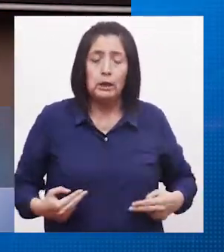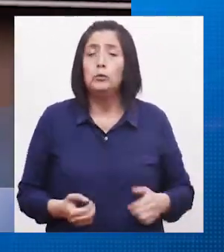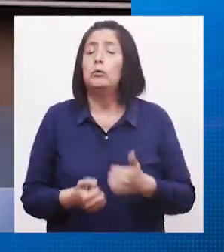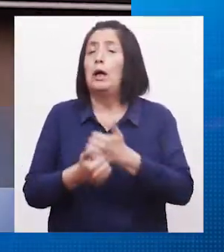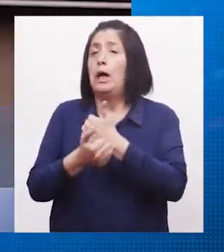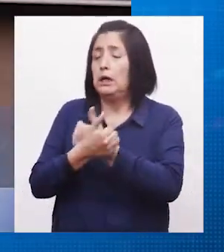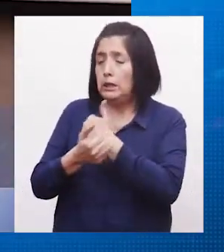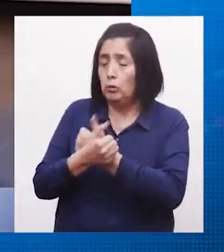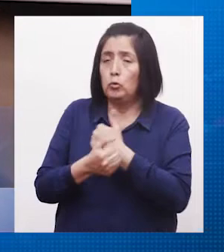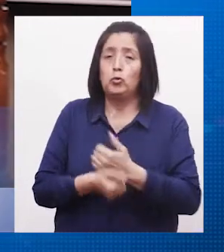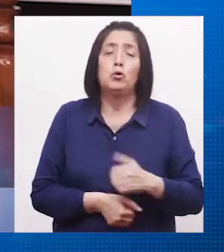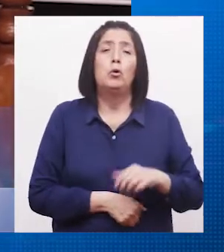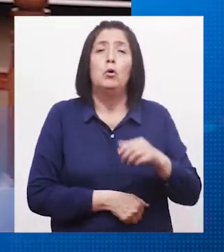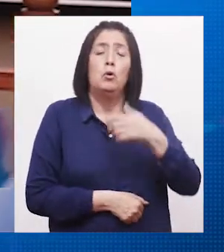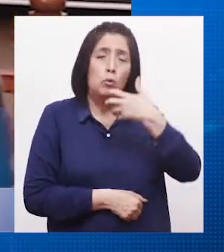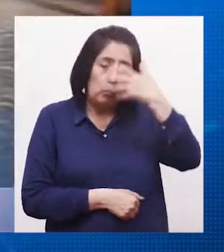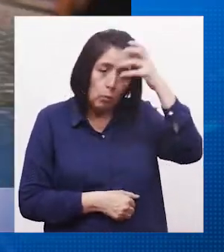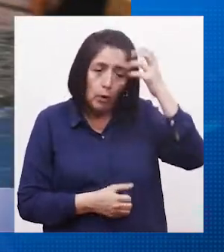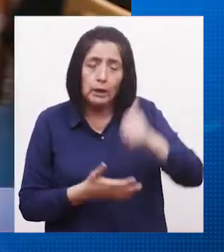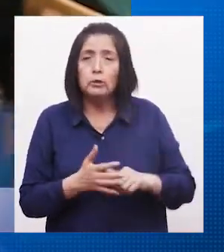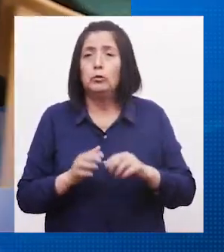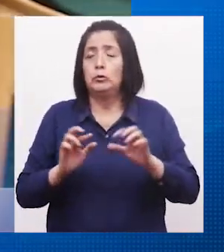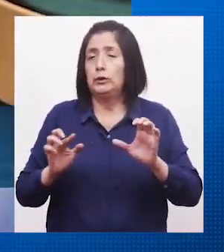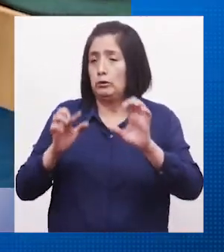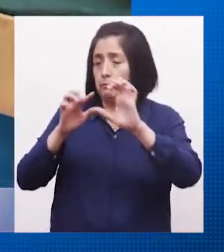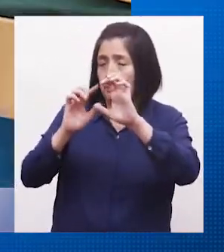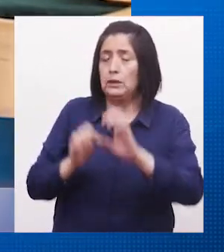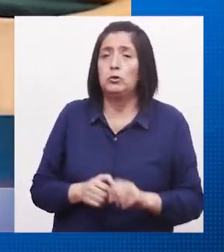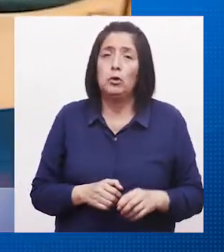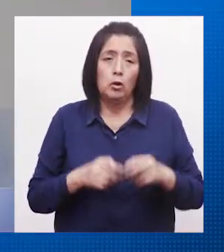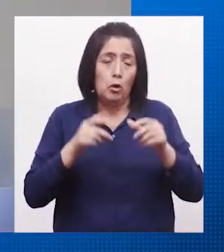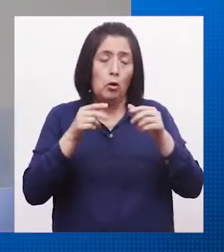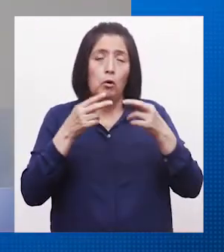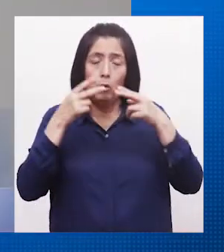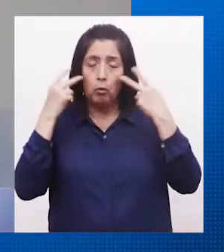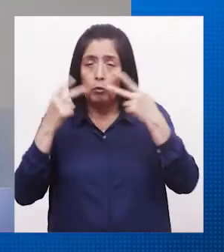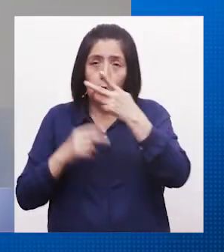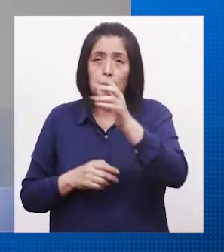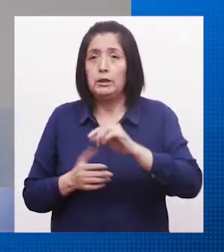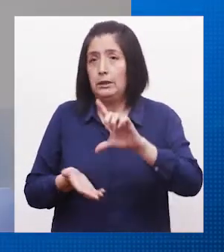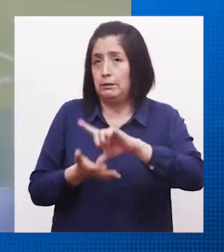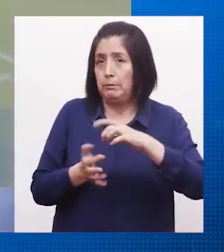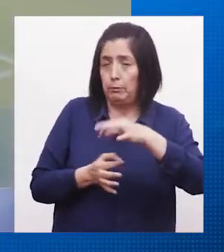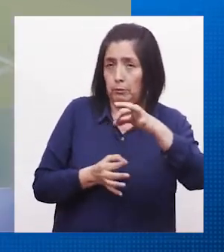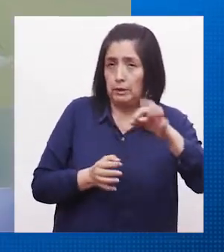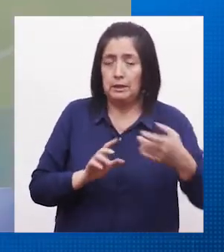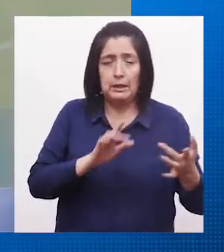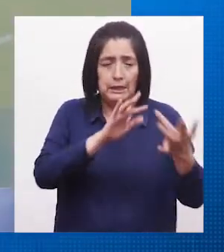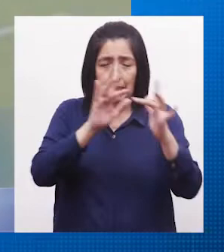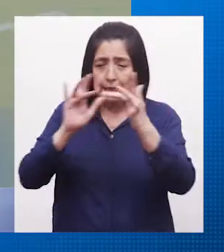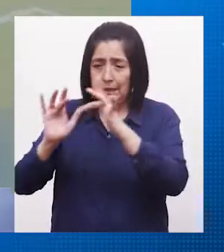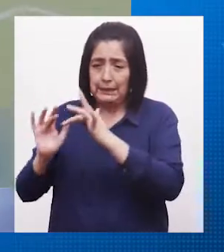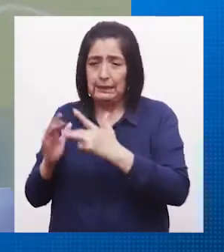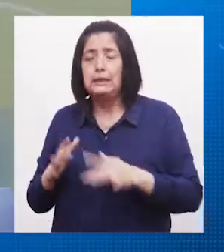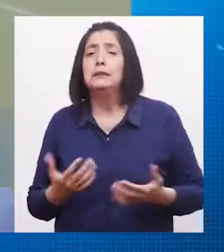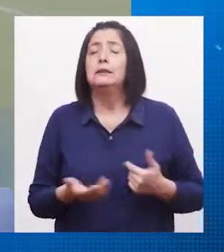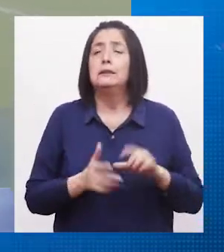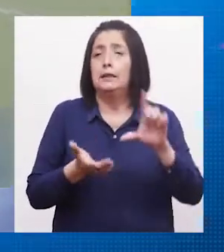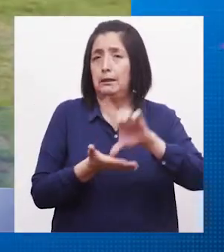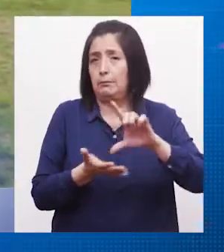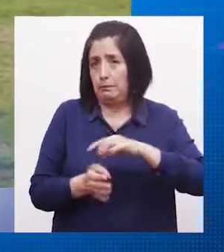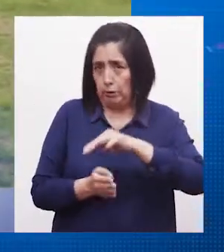Huánuco, Ica, Pasco, Ucayali, Callao, Lima Provincias Y las direcciones de redes integradas de salud de Lima